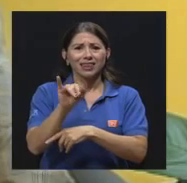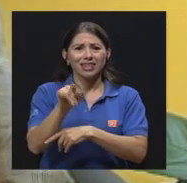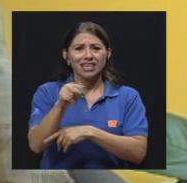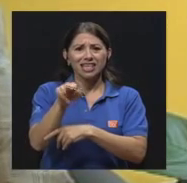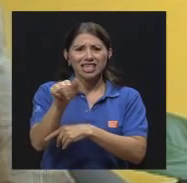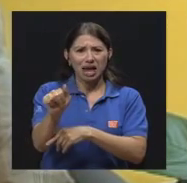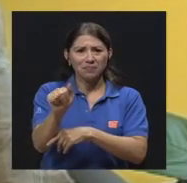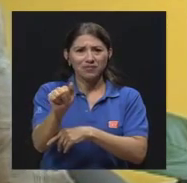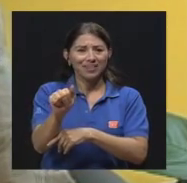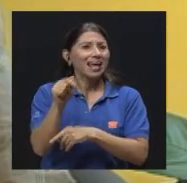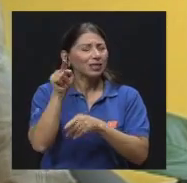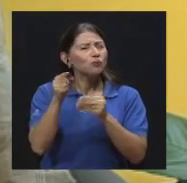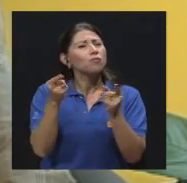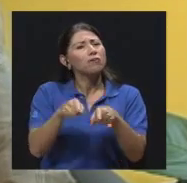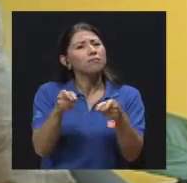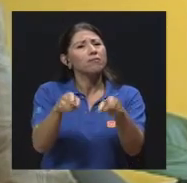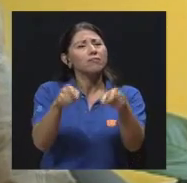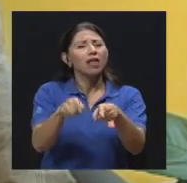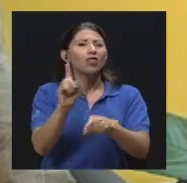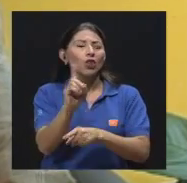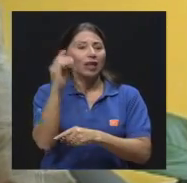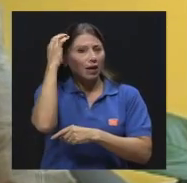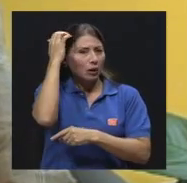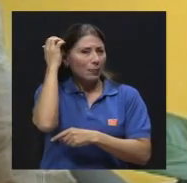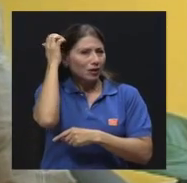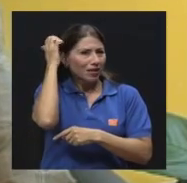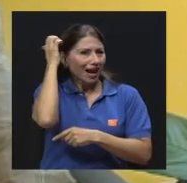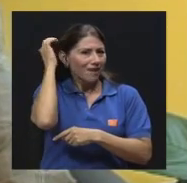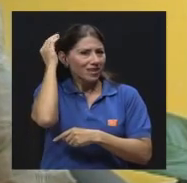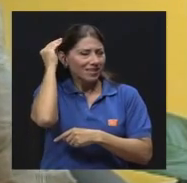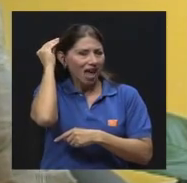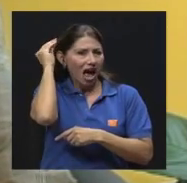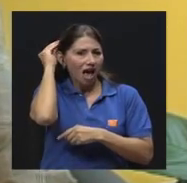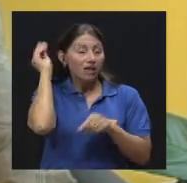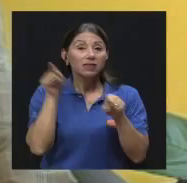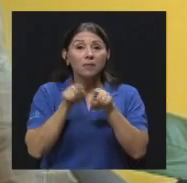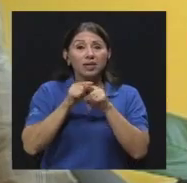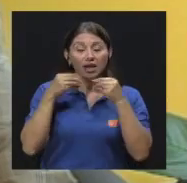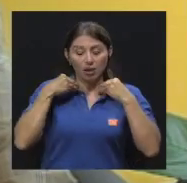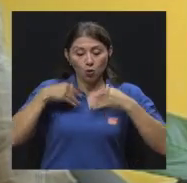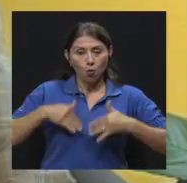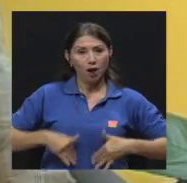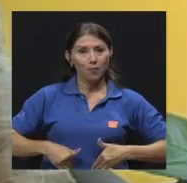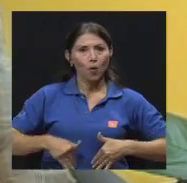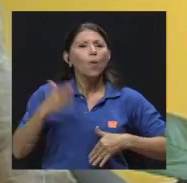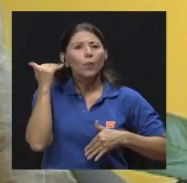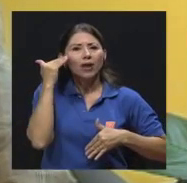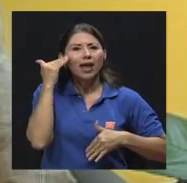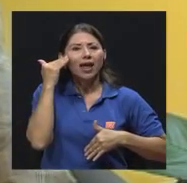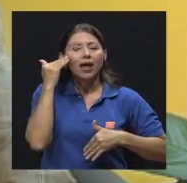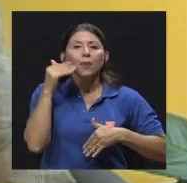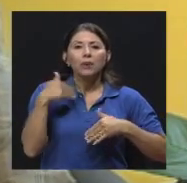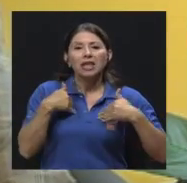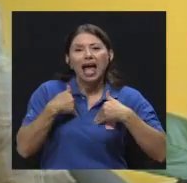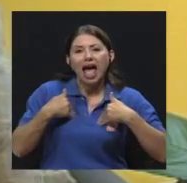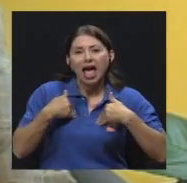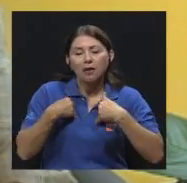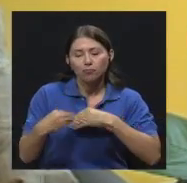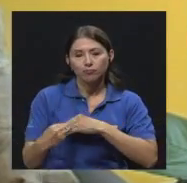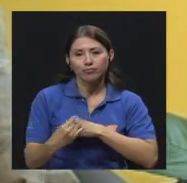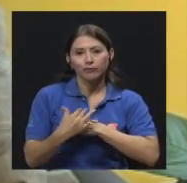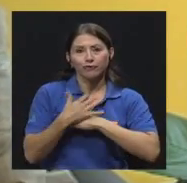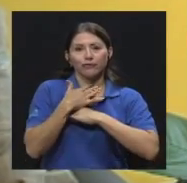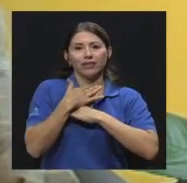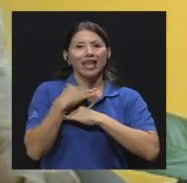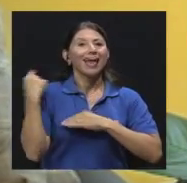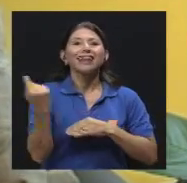la tiña de la cabeza, y también en el cuerpo. Eso es porque se lo transmiten las mascotas, ¿verdad? Generalmente los